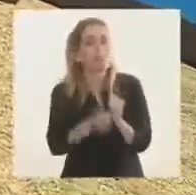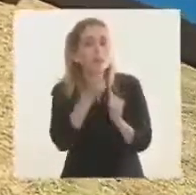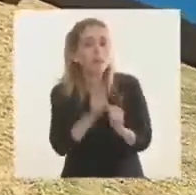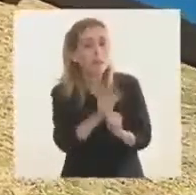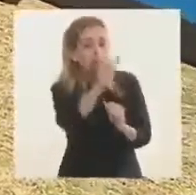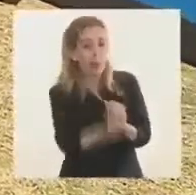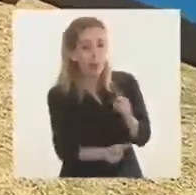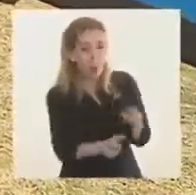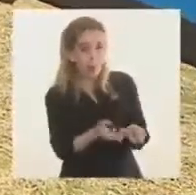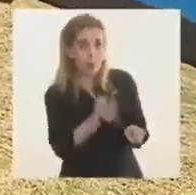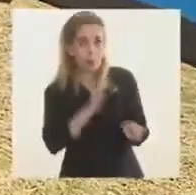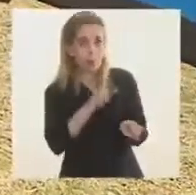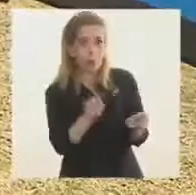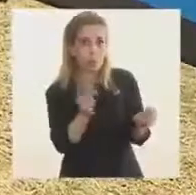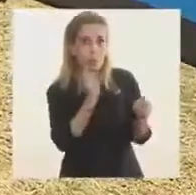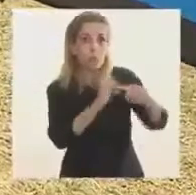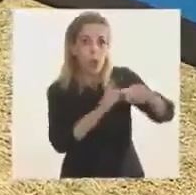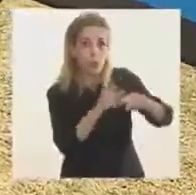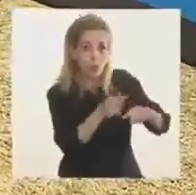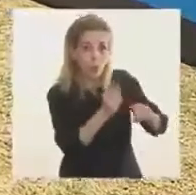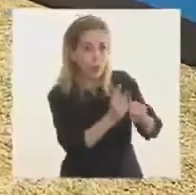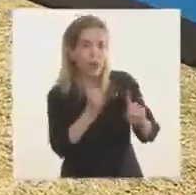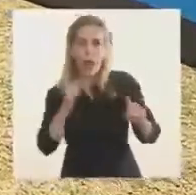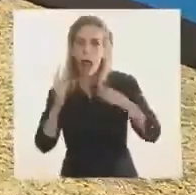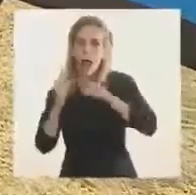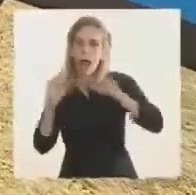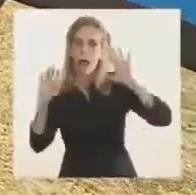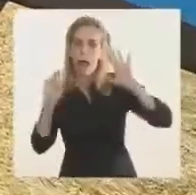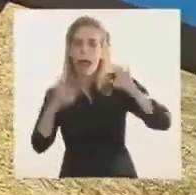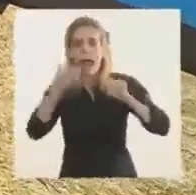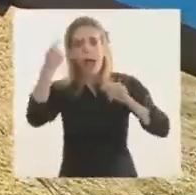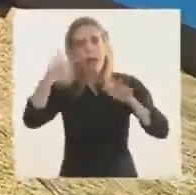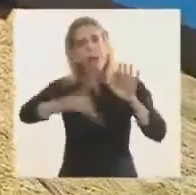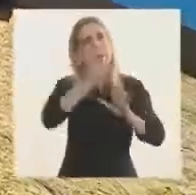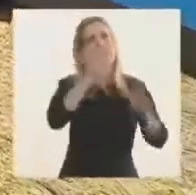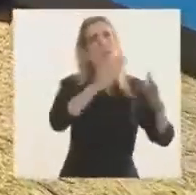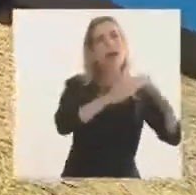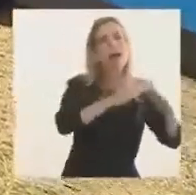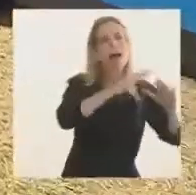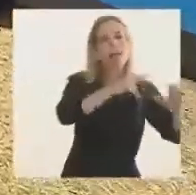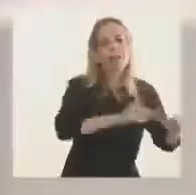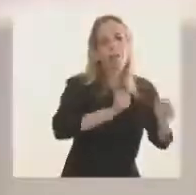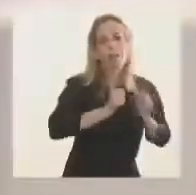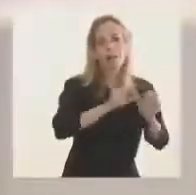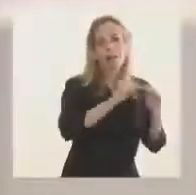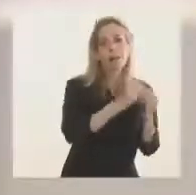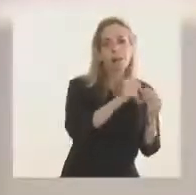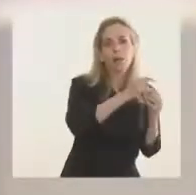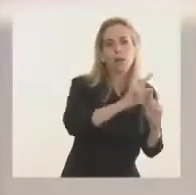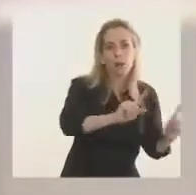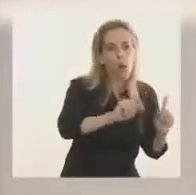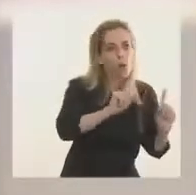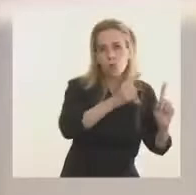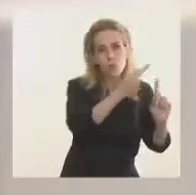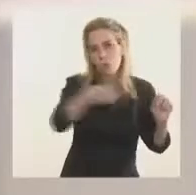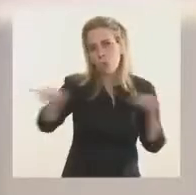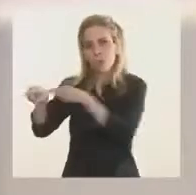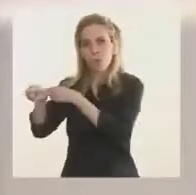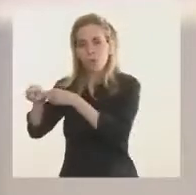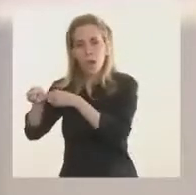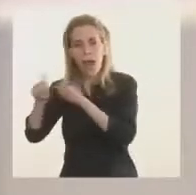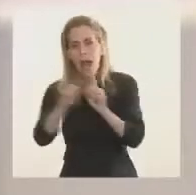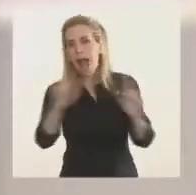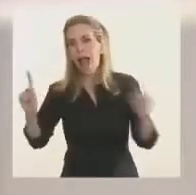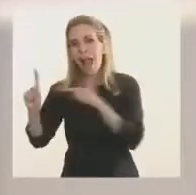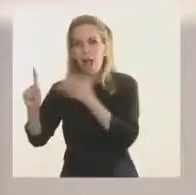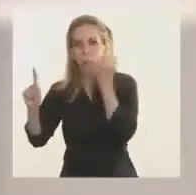aísla. No es que por allí iba a su casa, cumplía o no cumplía y esperaba el resultado. Hoy ya sabemos que esa persona está aislada,